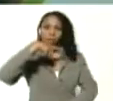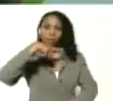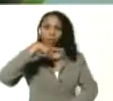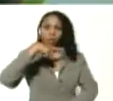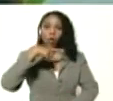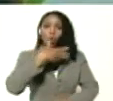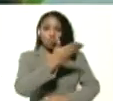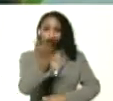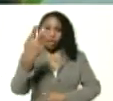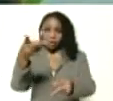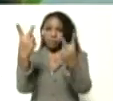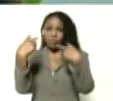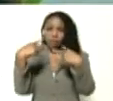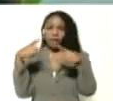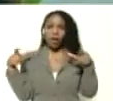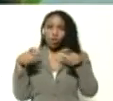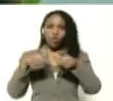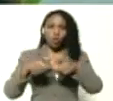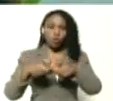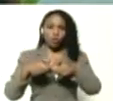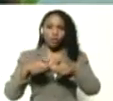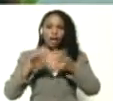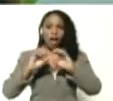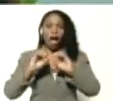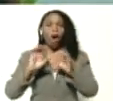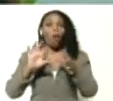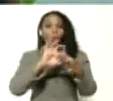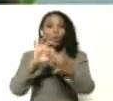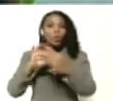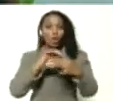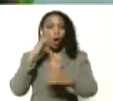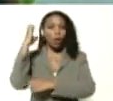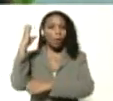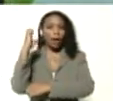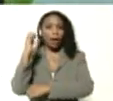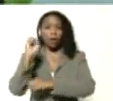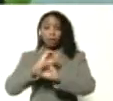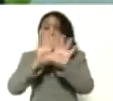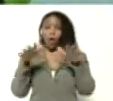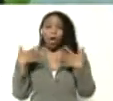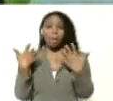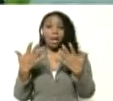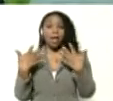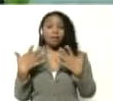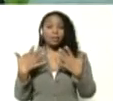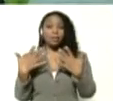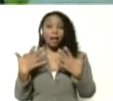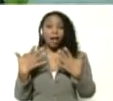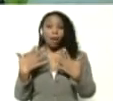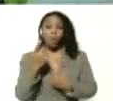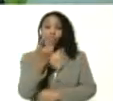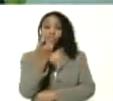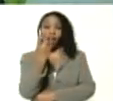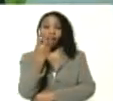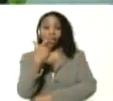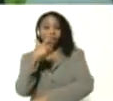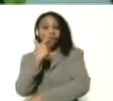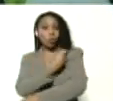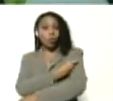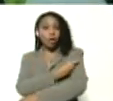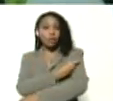Ya ustedes vieron, hubo una reunión de la Unión Europea, donde se han declarado en emergencia por la ausencia de vacunas